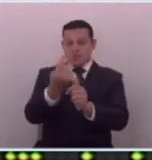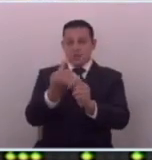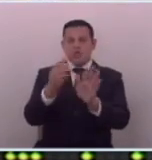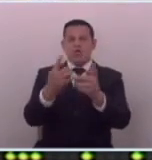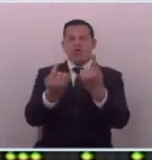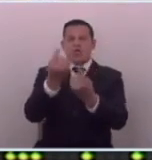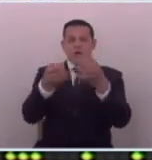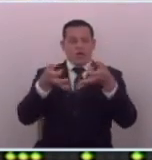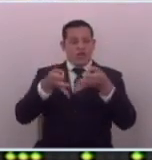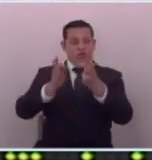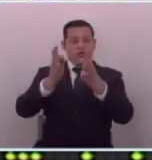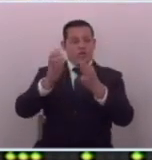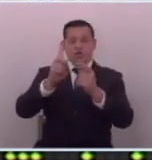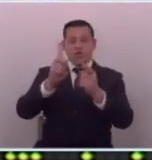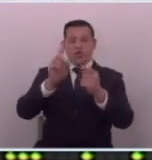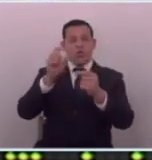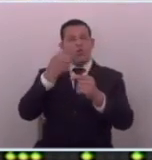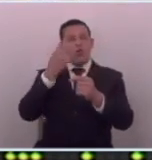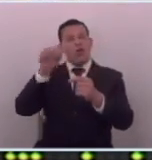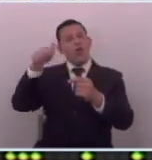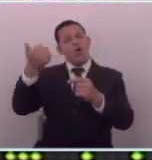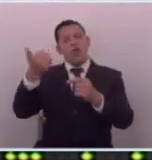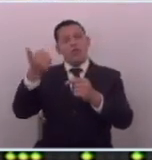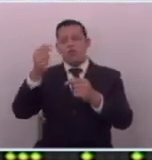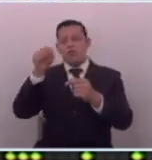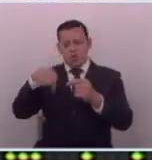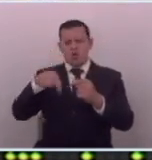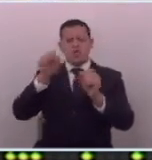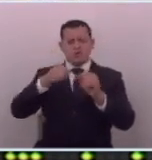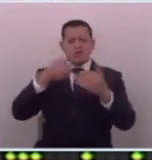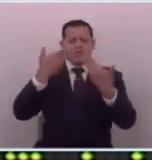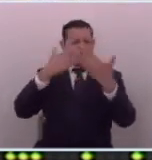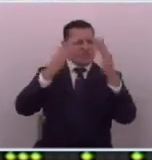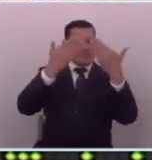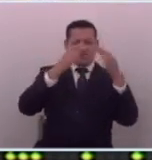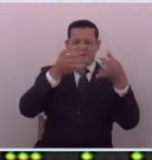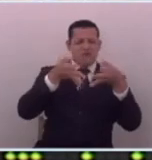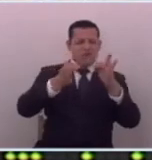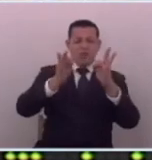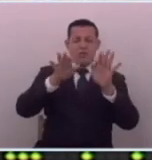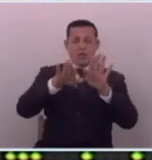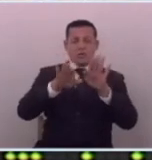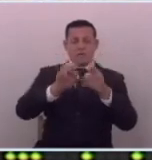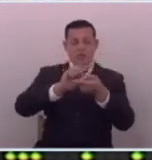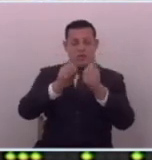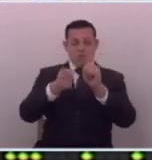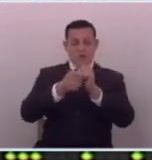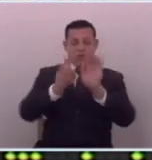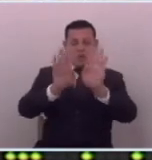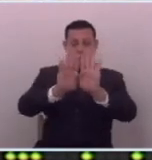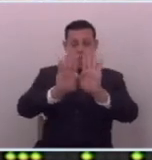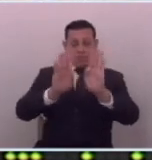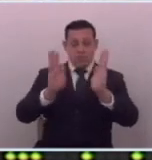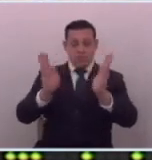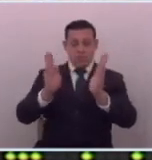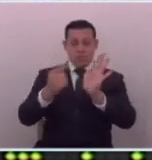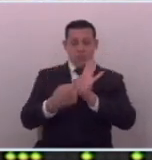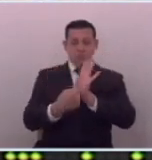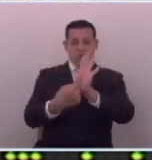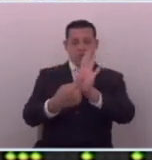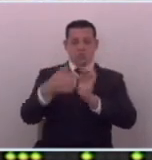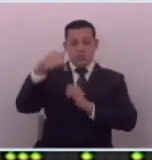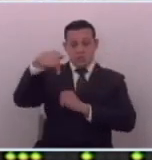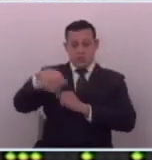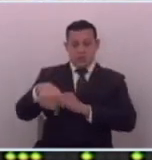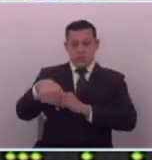llegaba a la gente no había realmente una opción ahora sí la tenemos eso cambió gracias a la apertura que se mostró que se ha mostrado